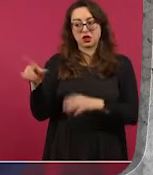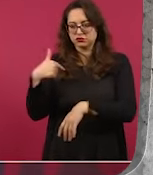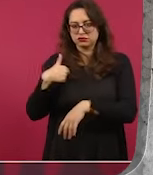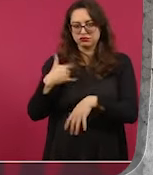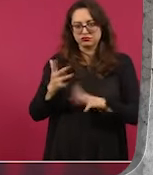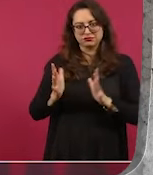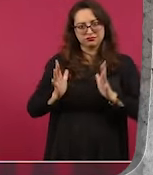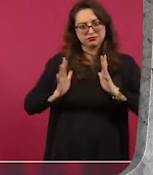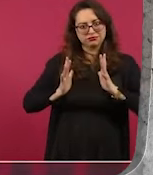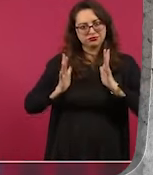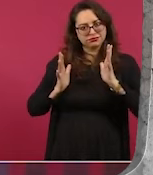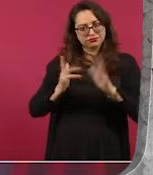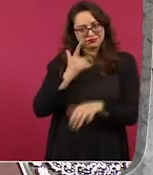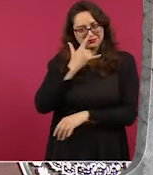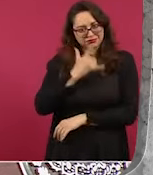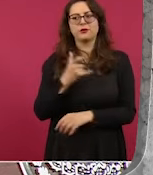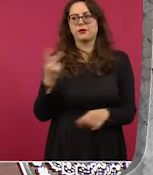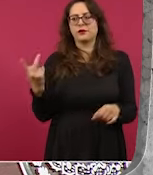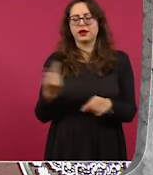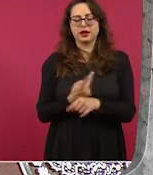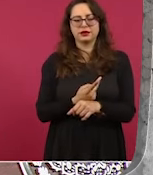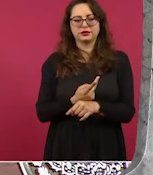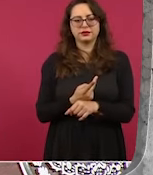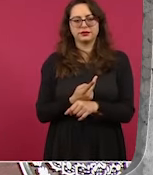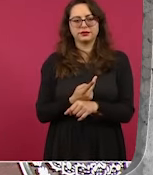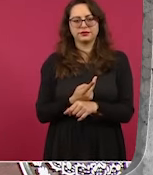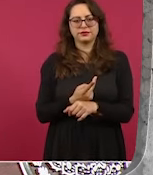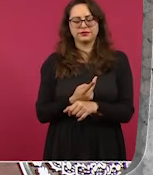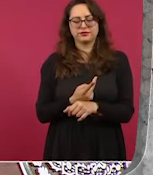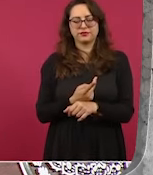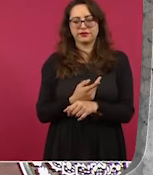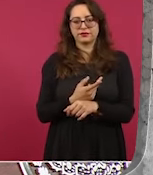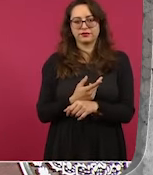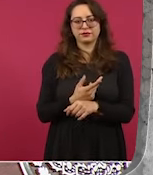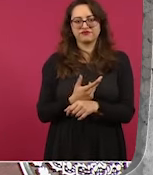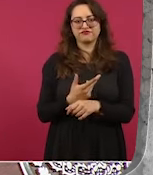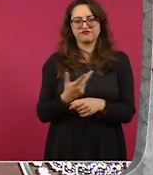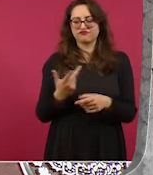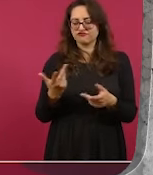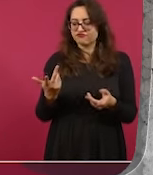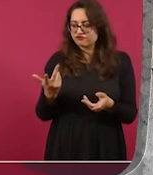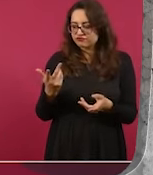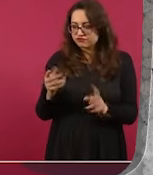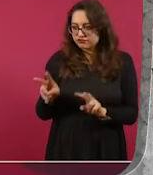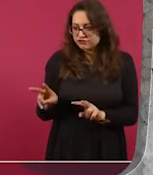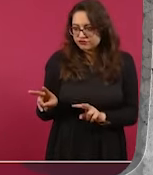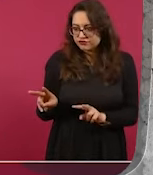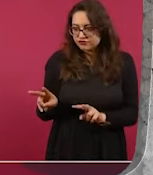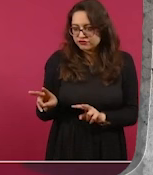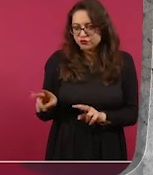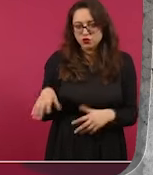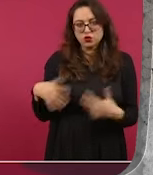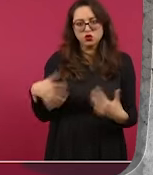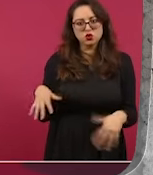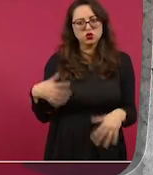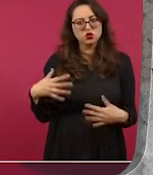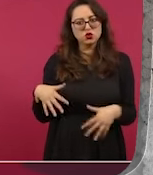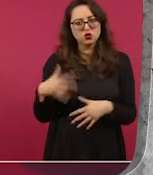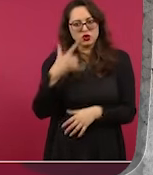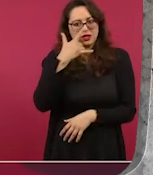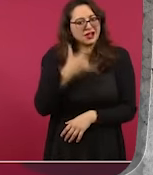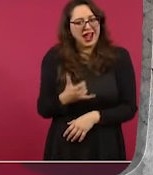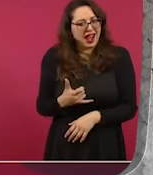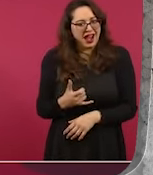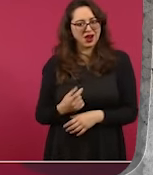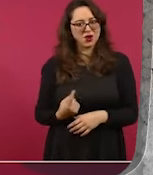era algo excepcional, no la regla, porque Oaxaca es de los